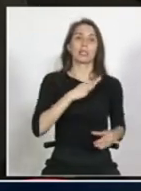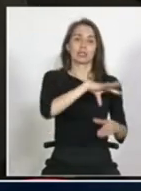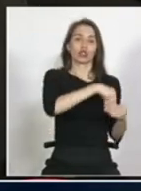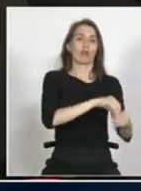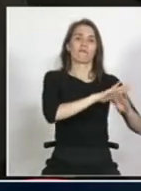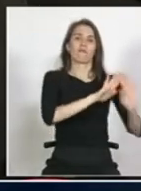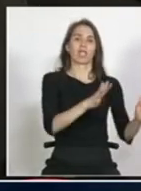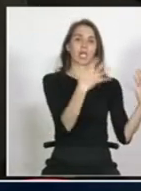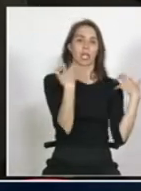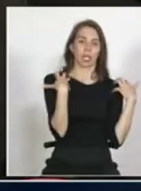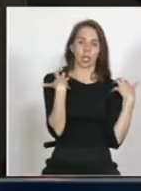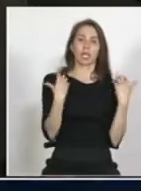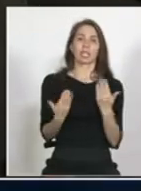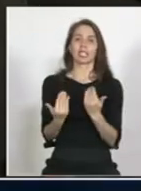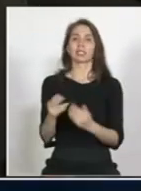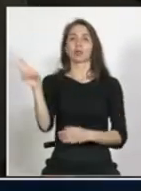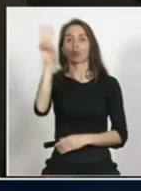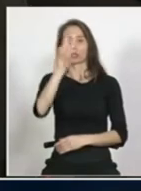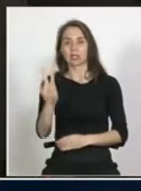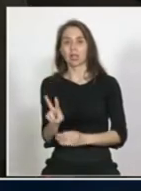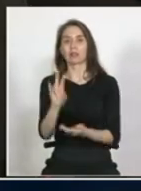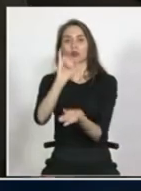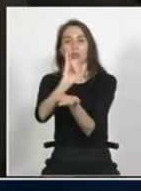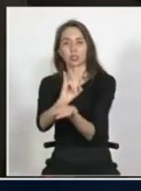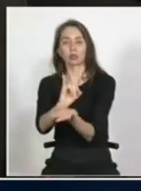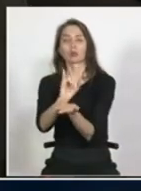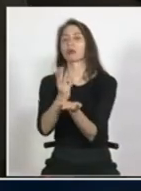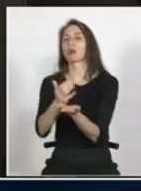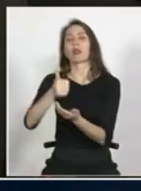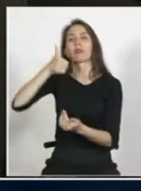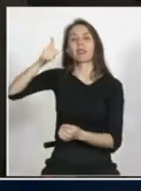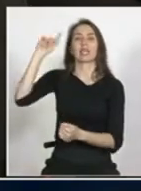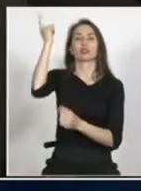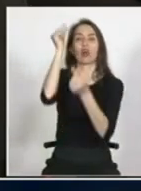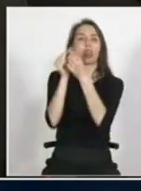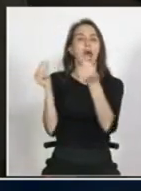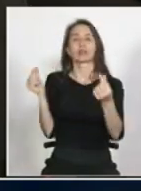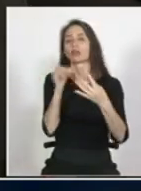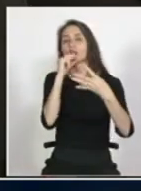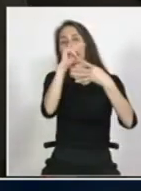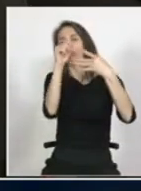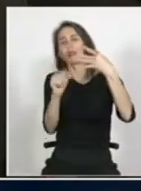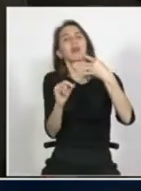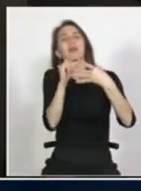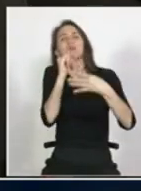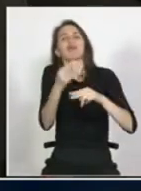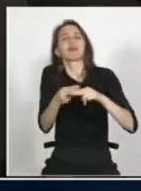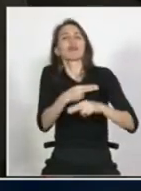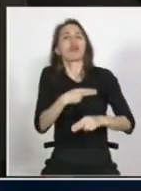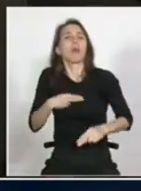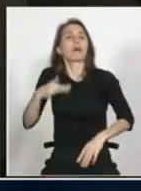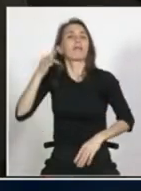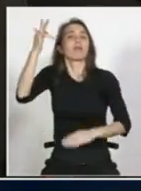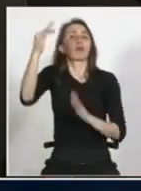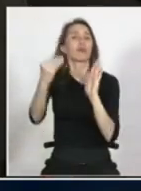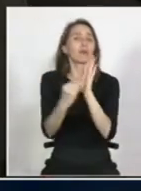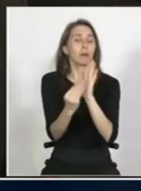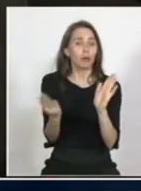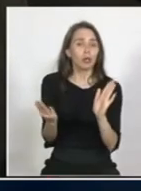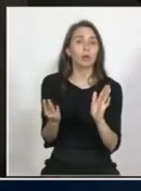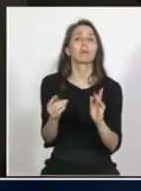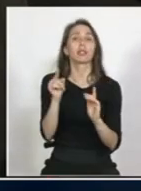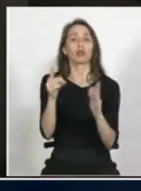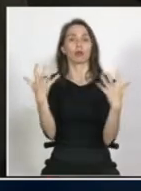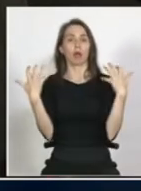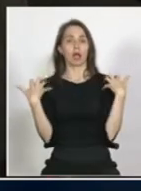un servicio un organismo un ministerio una dirección nacional a esta altura no sé cuál es el nombre pero que reúna la respuesta